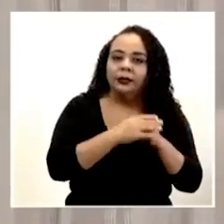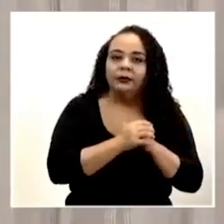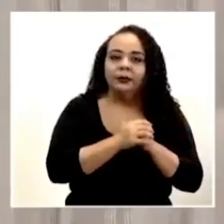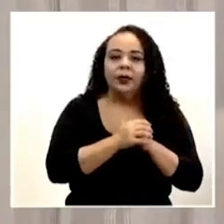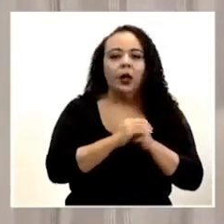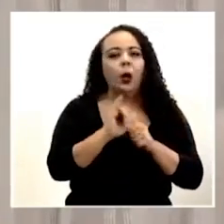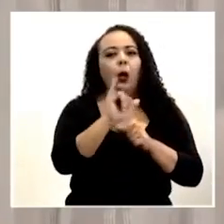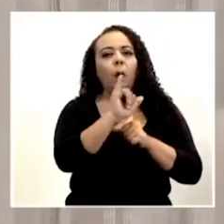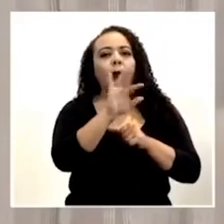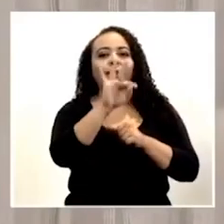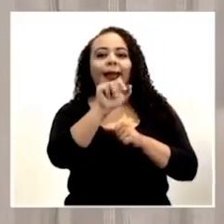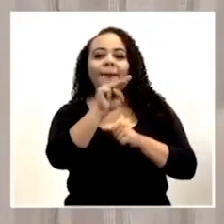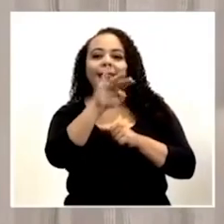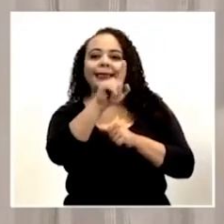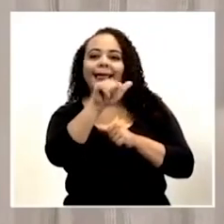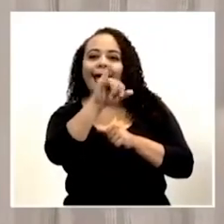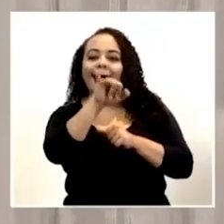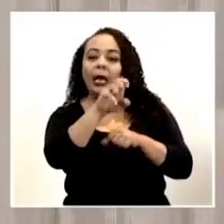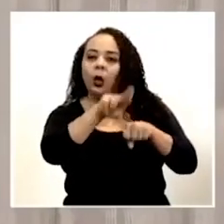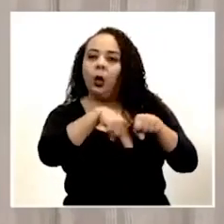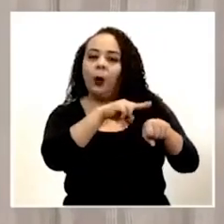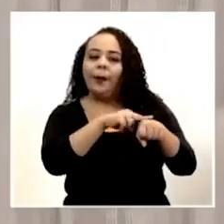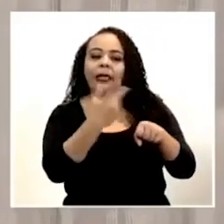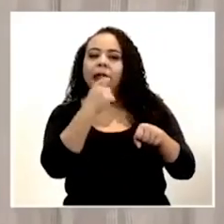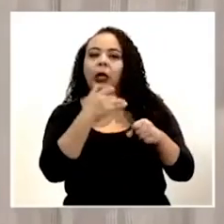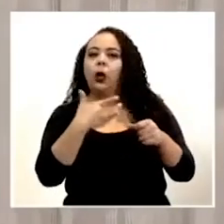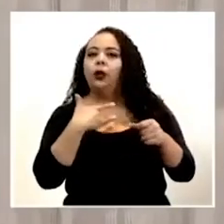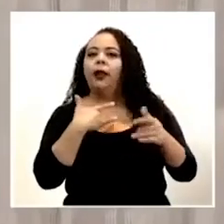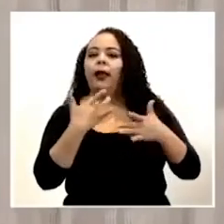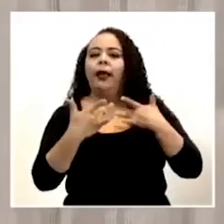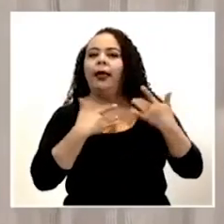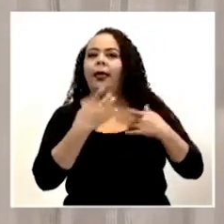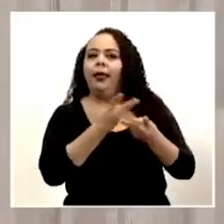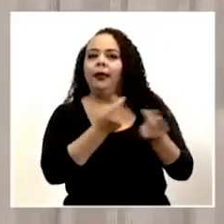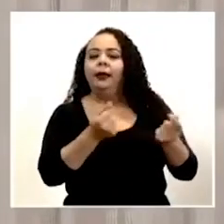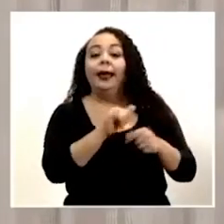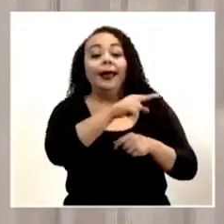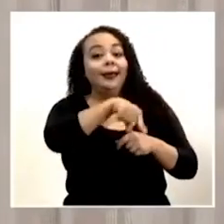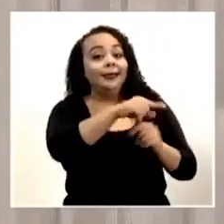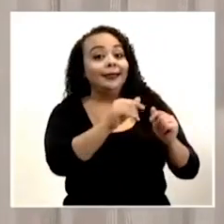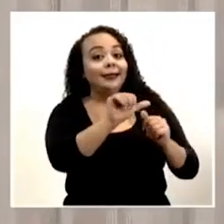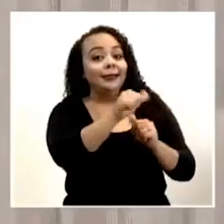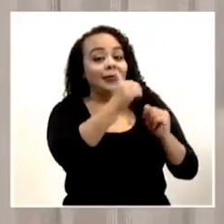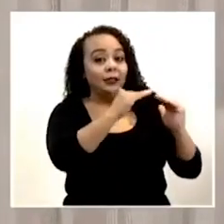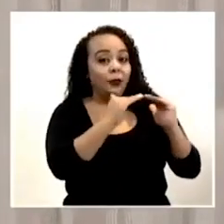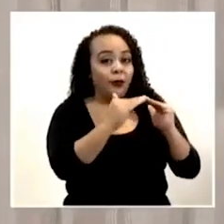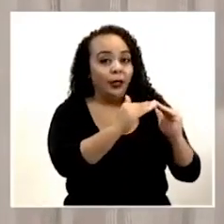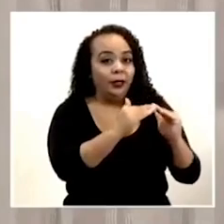un tamizaje normal, aunque no tengan síntomas. Esas 10 áreas, nada más para